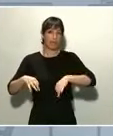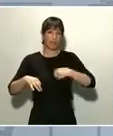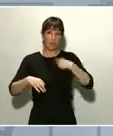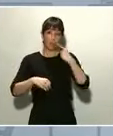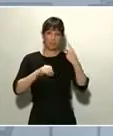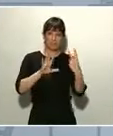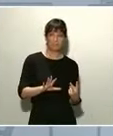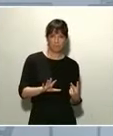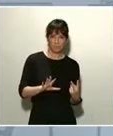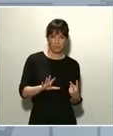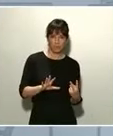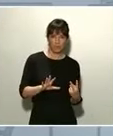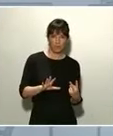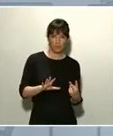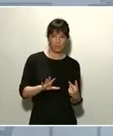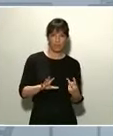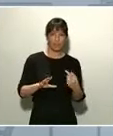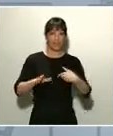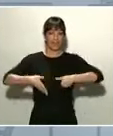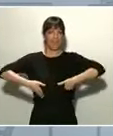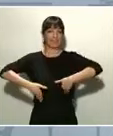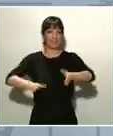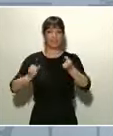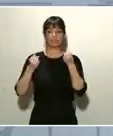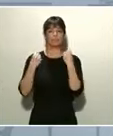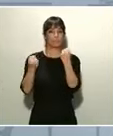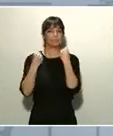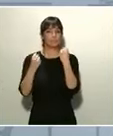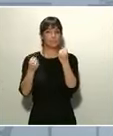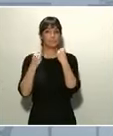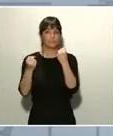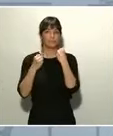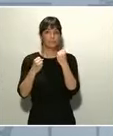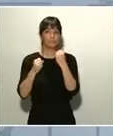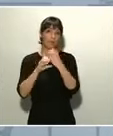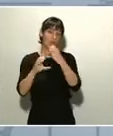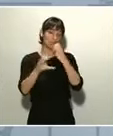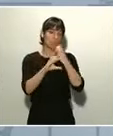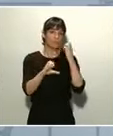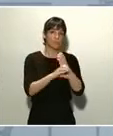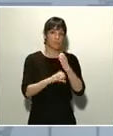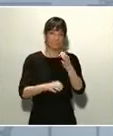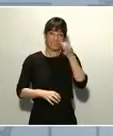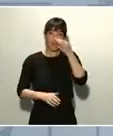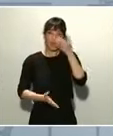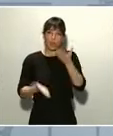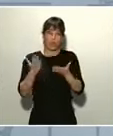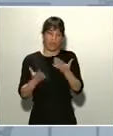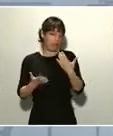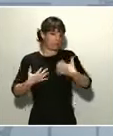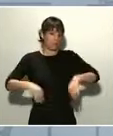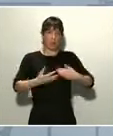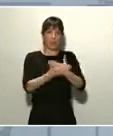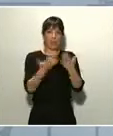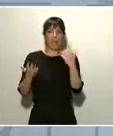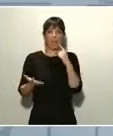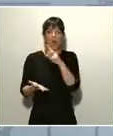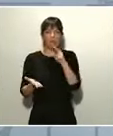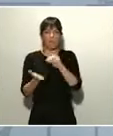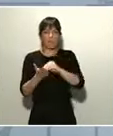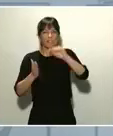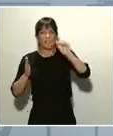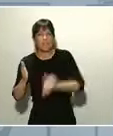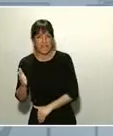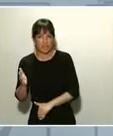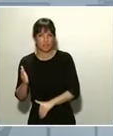viajeros por carreteras, la ocupación es 11 veces menor que en periodos ordinarios. Y en transporte ferroviario de